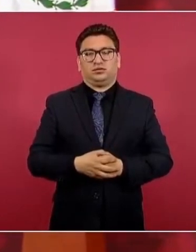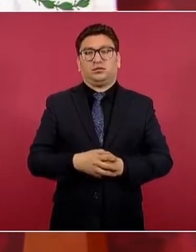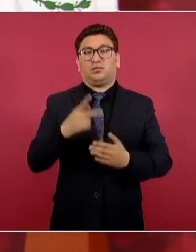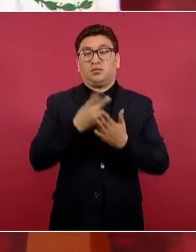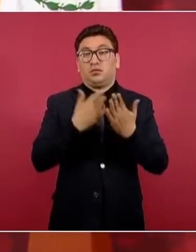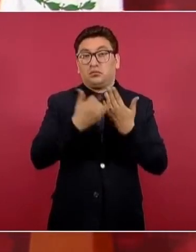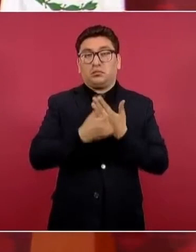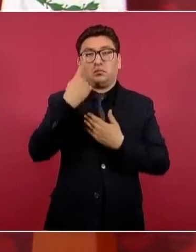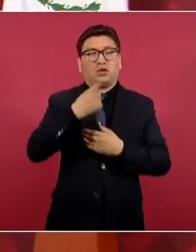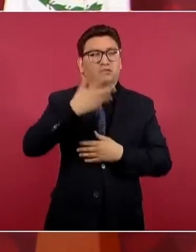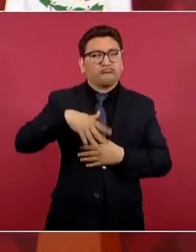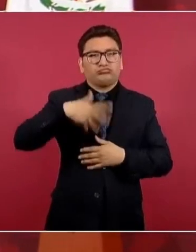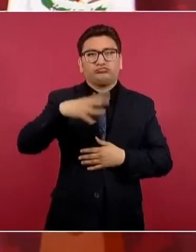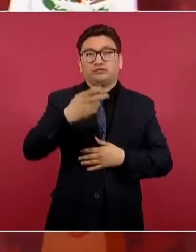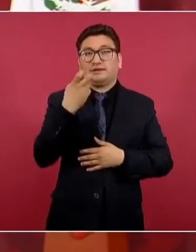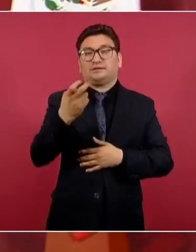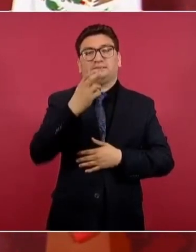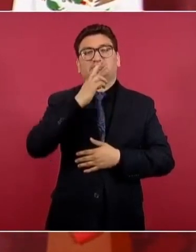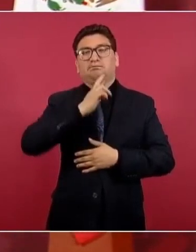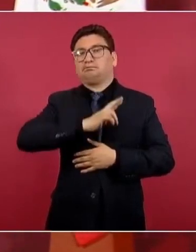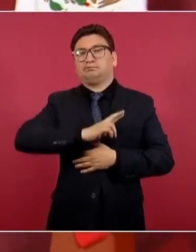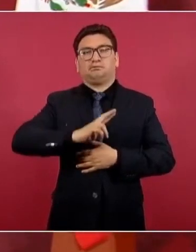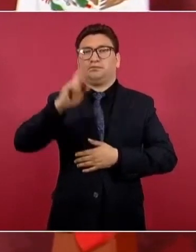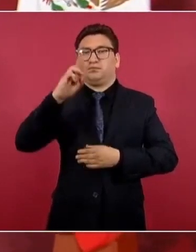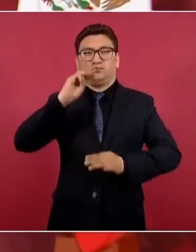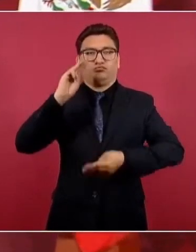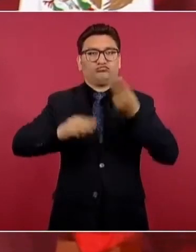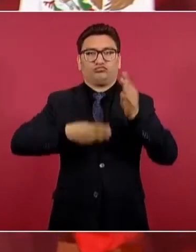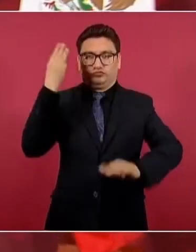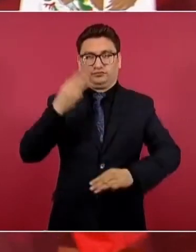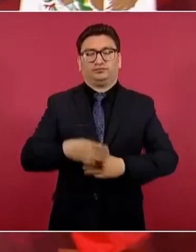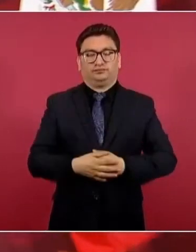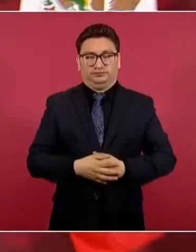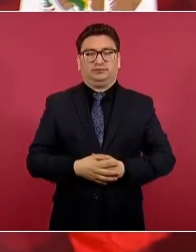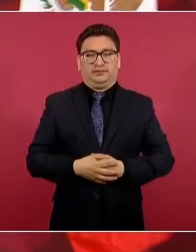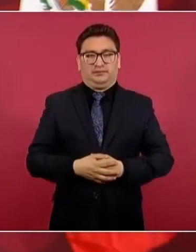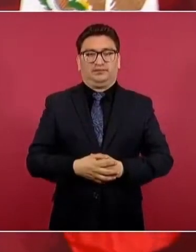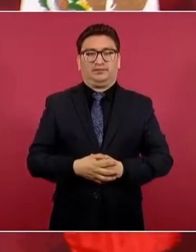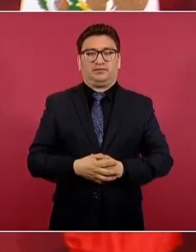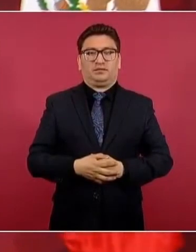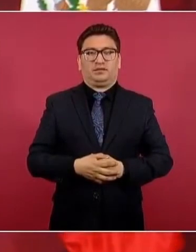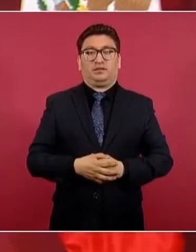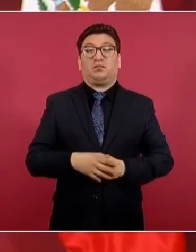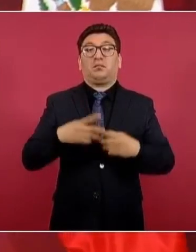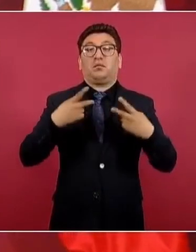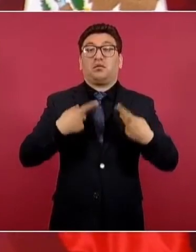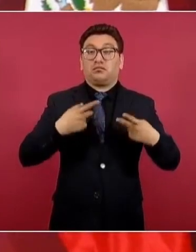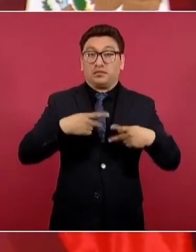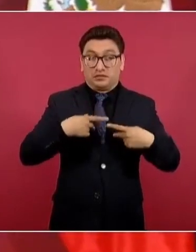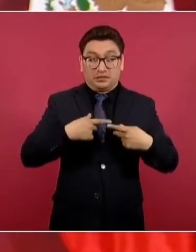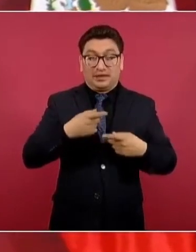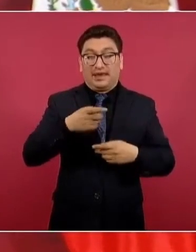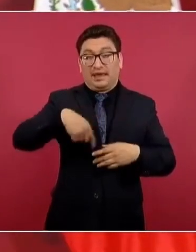de lo mejor del mundo en cuanto a profesionalismo,